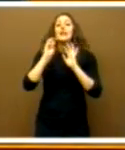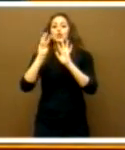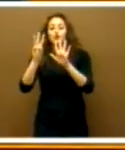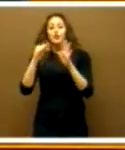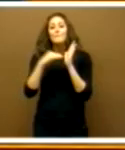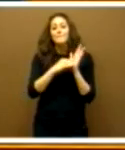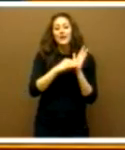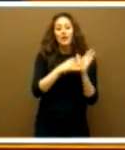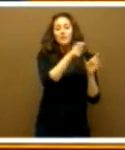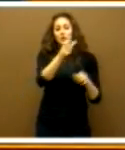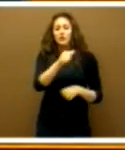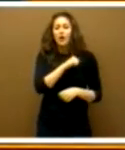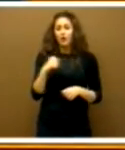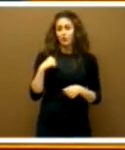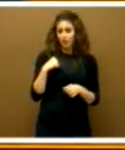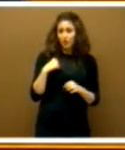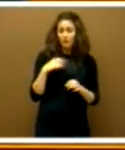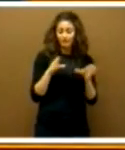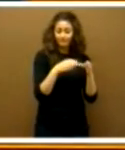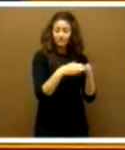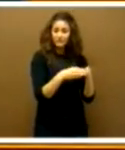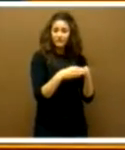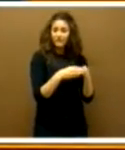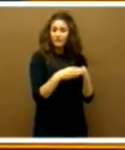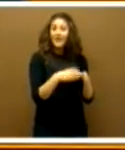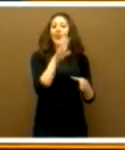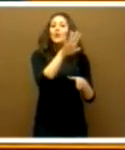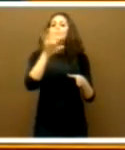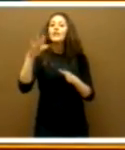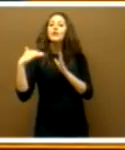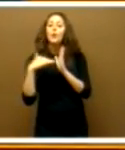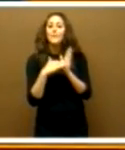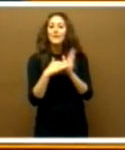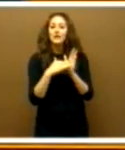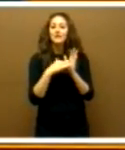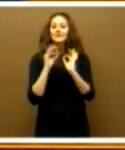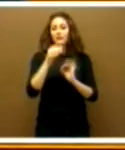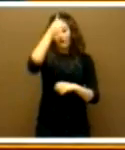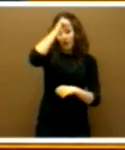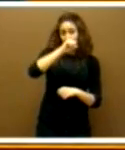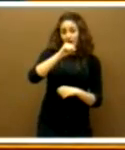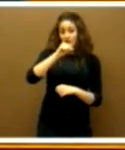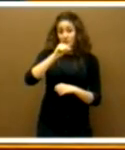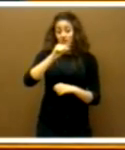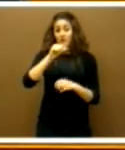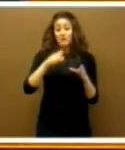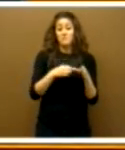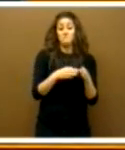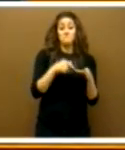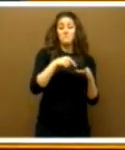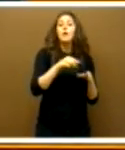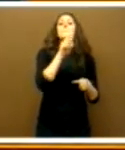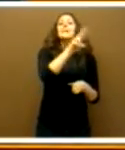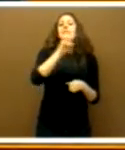78.000 autónomos, señora consejera, 55.000 son hombres y 23.000 son mujeres,